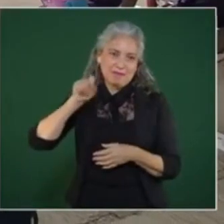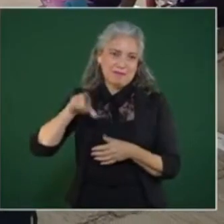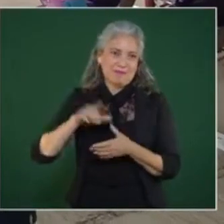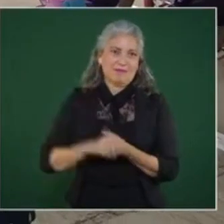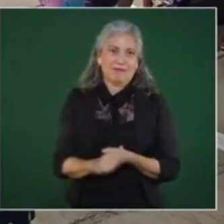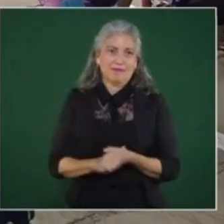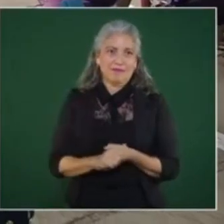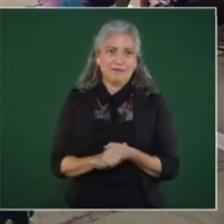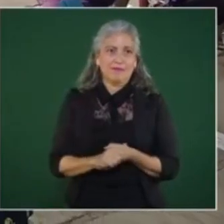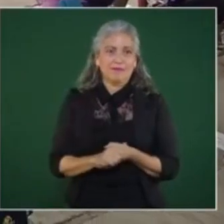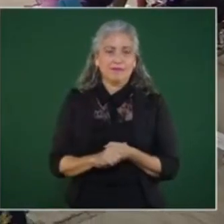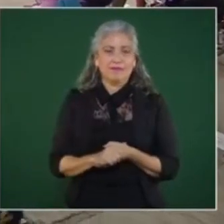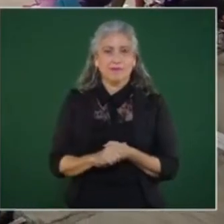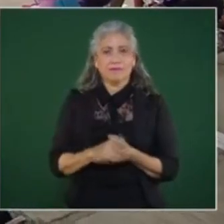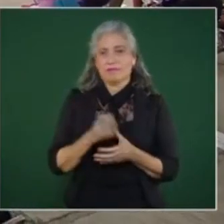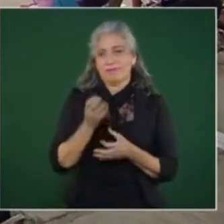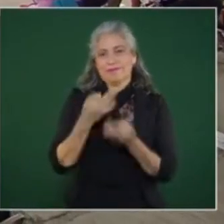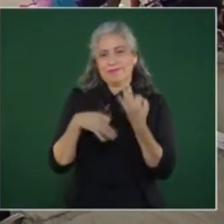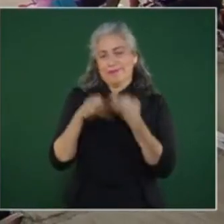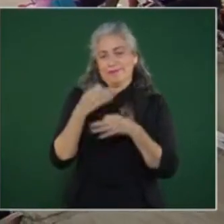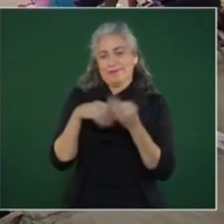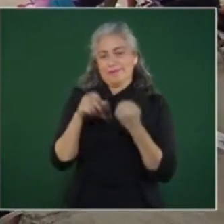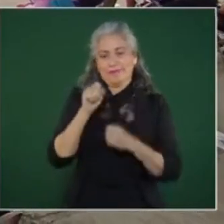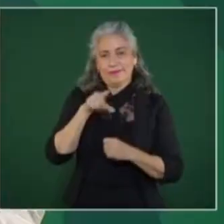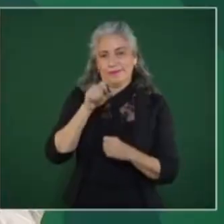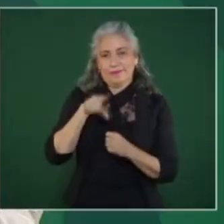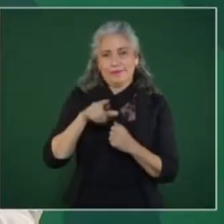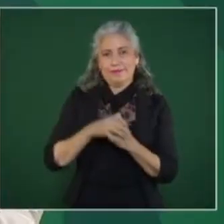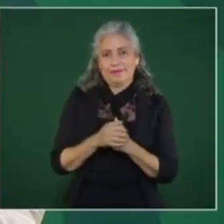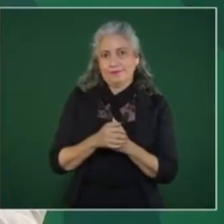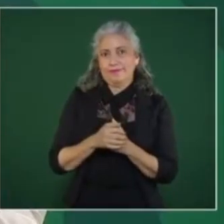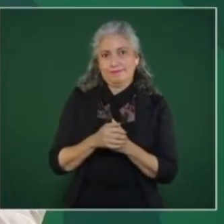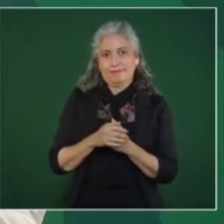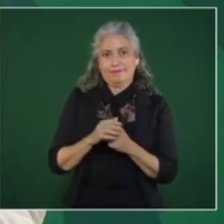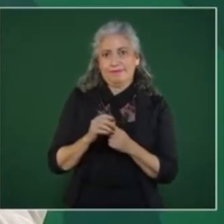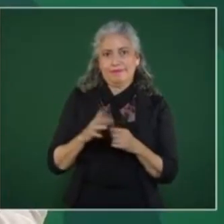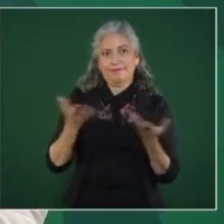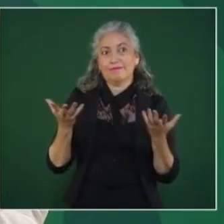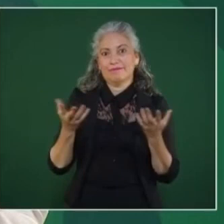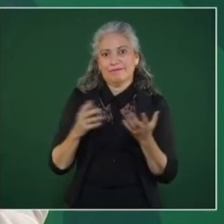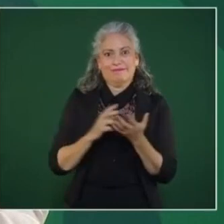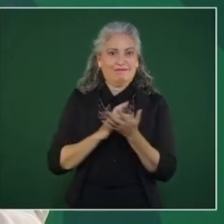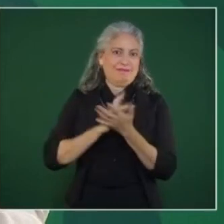Que significa escándalos,